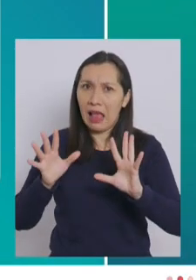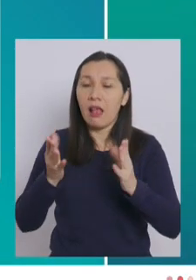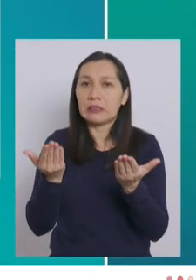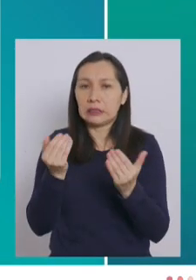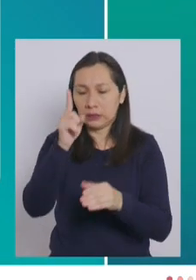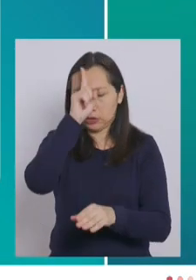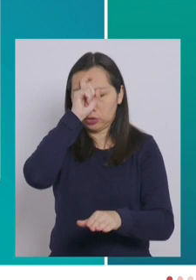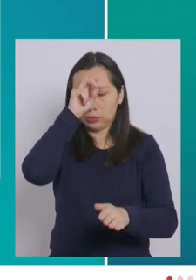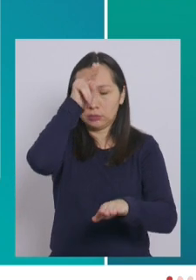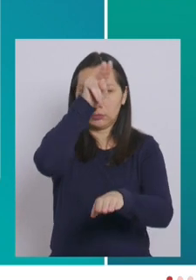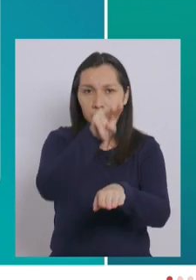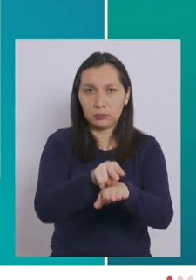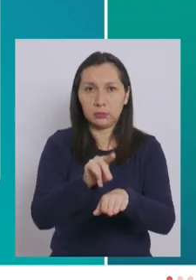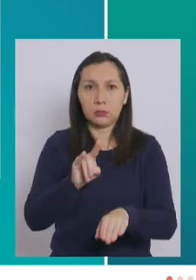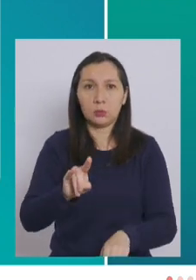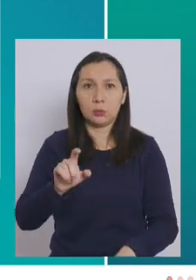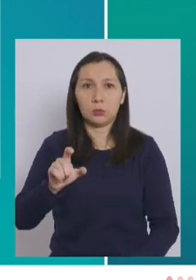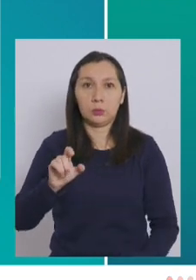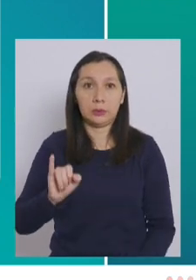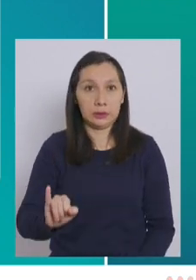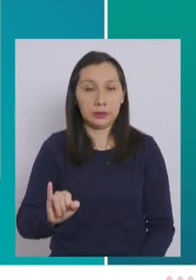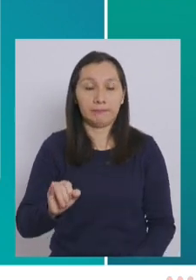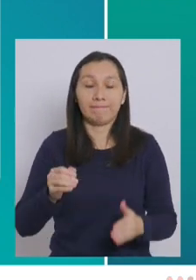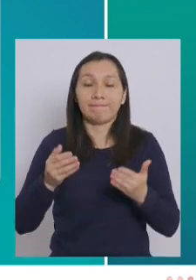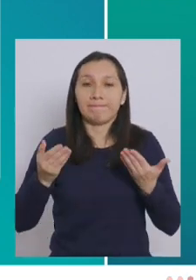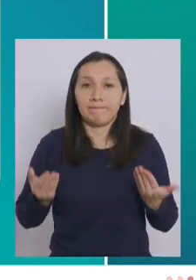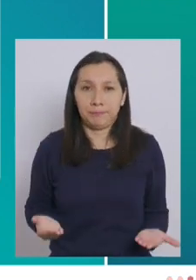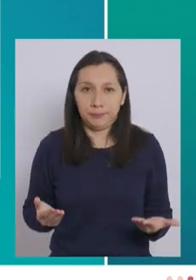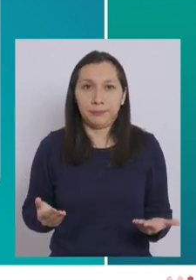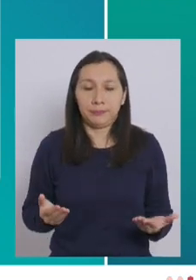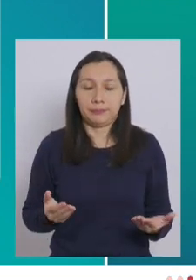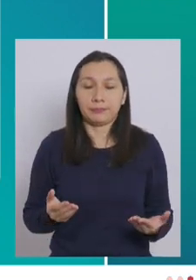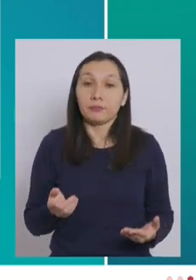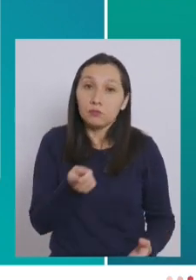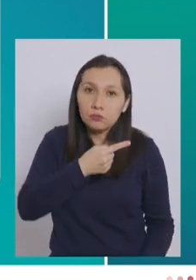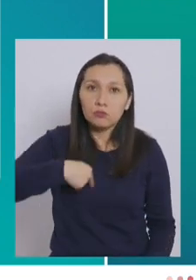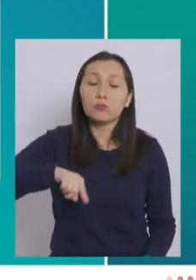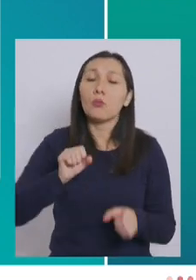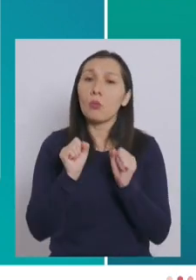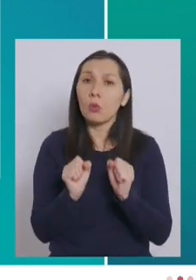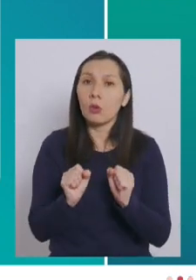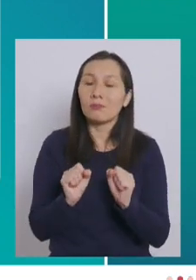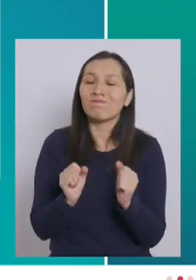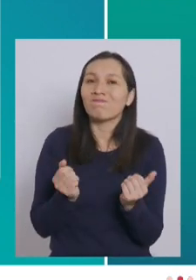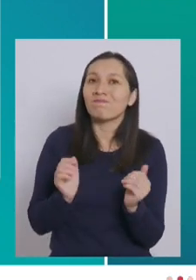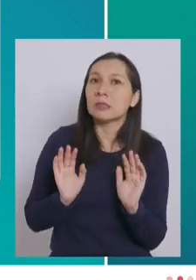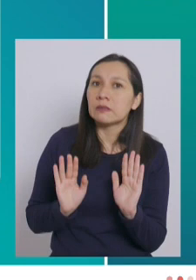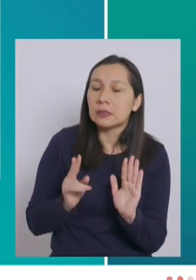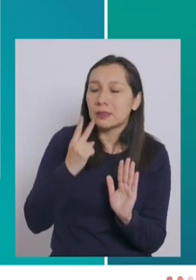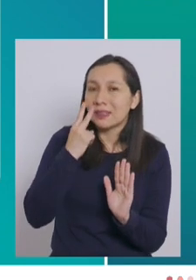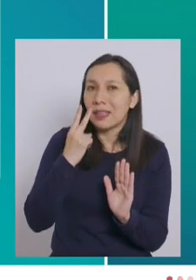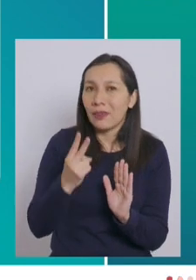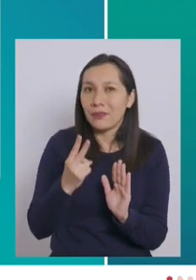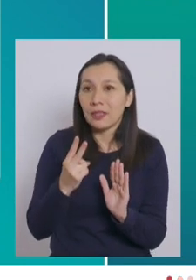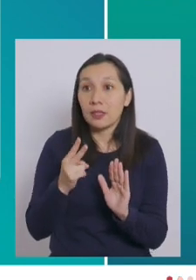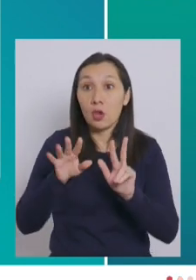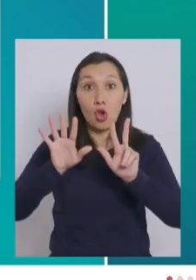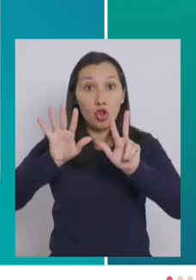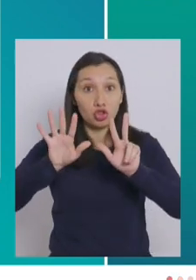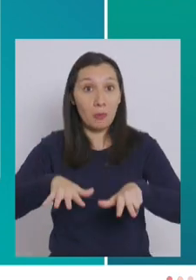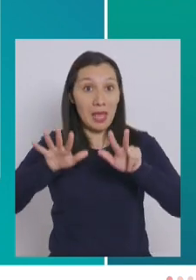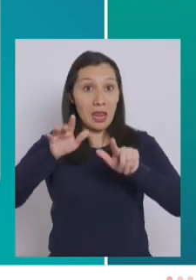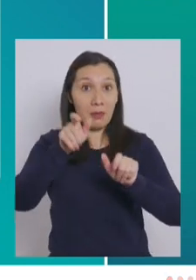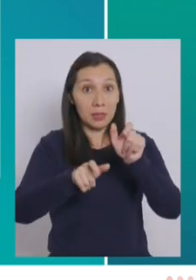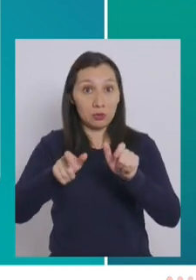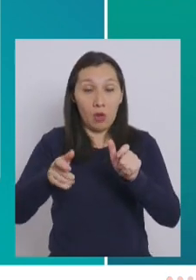una cama de cuidados intensivos. Por tanto, nosotros podemos esperar que estos 8.000